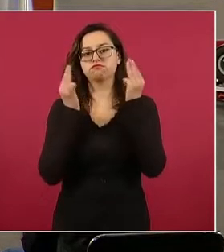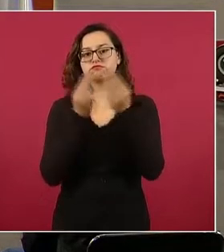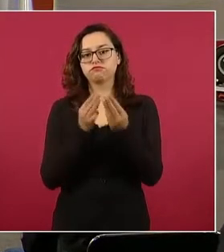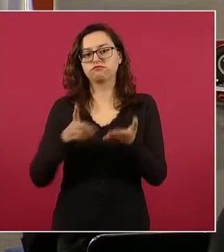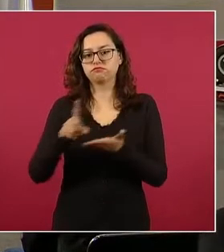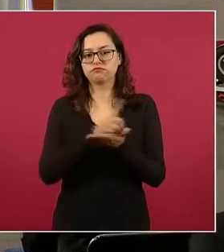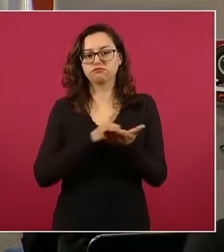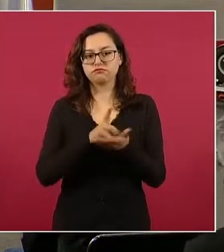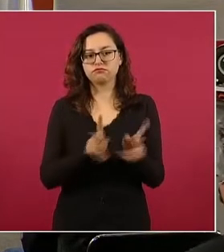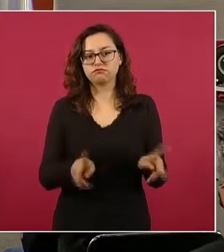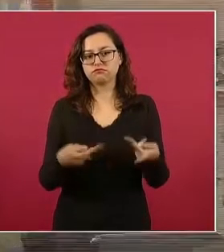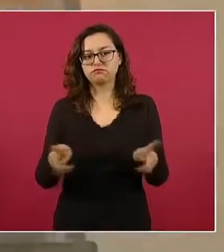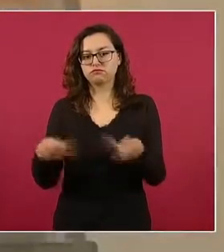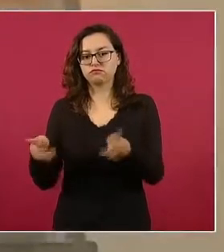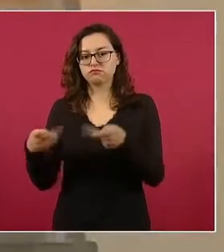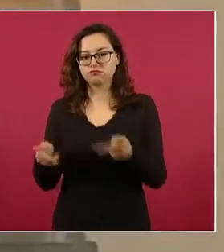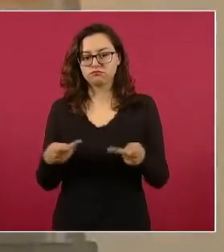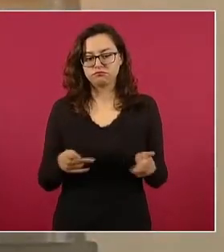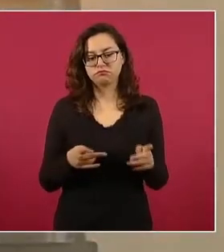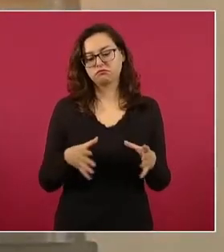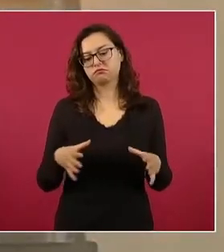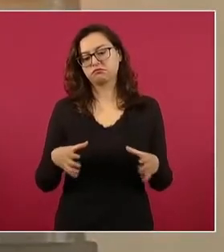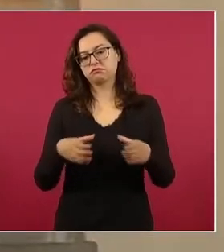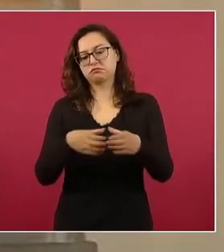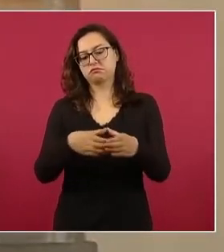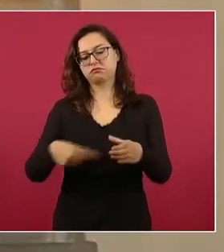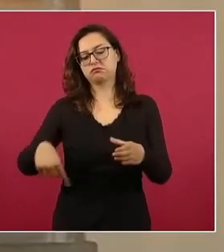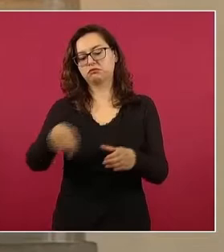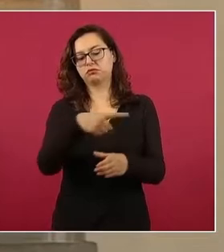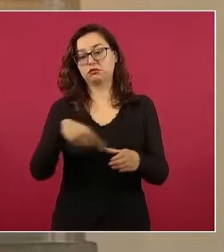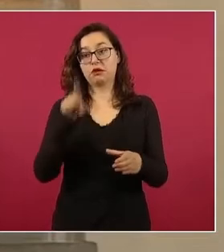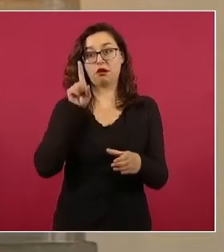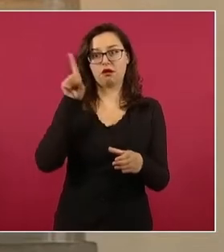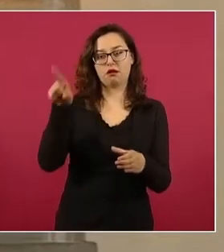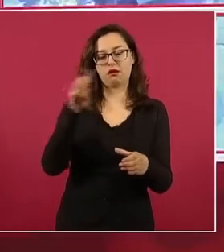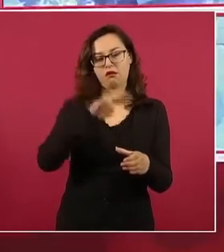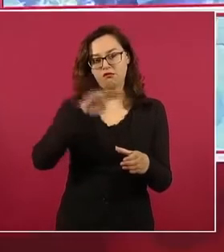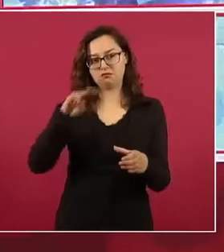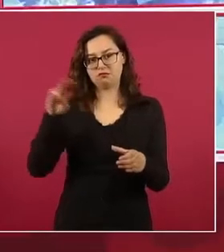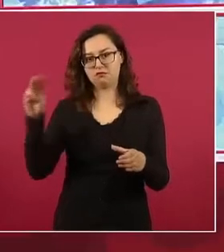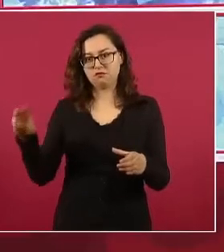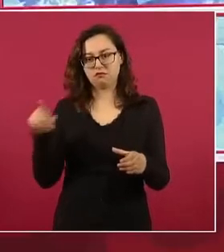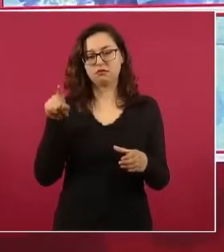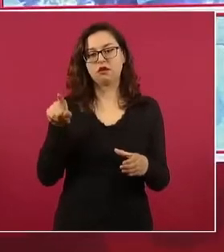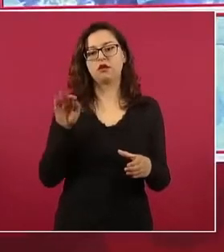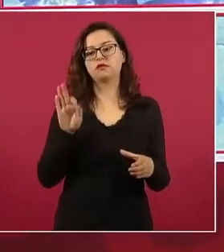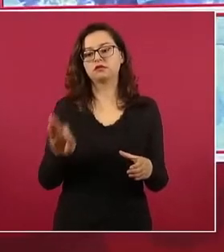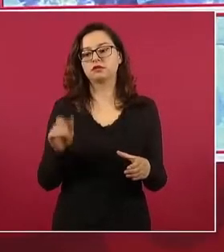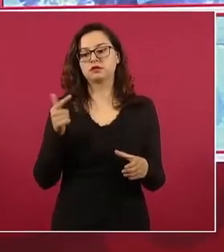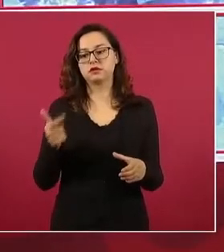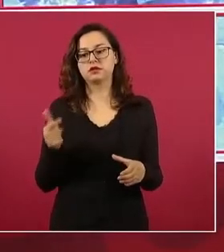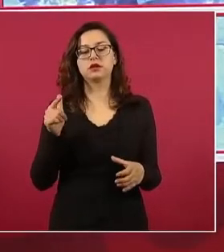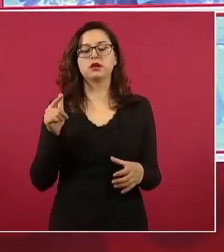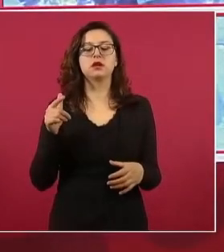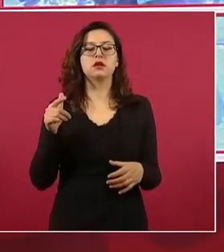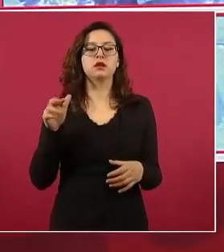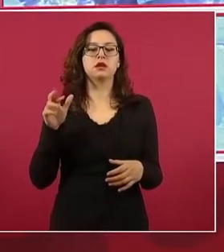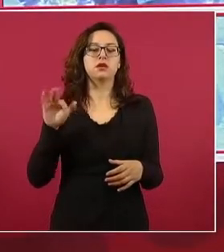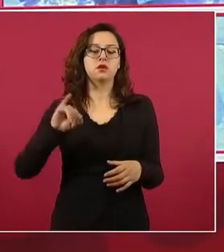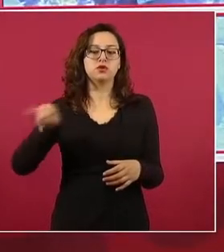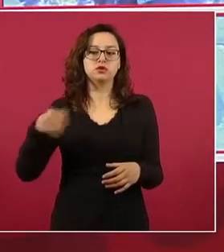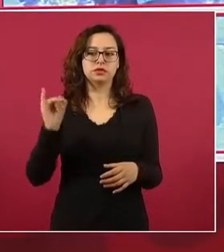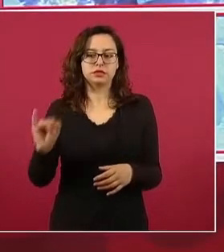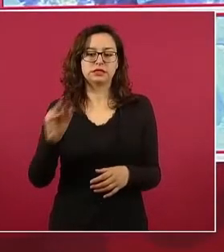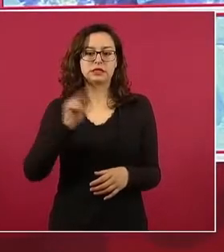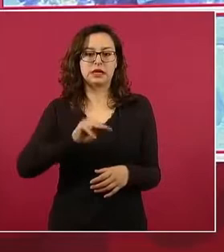narcomenudistas en Cuicío, Michoacán. Esta es una operación coordinada por la Fiscalía General de Justicia de Michoacán y la